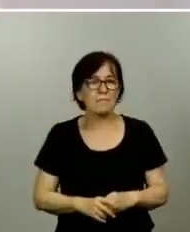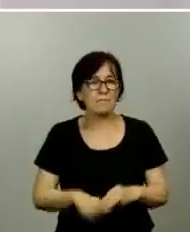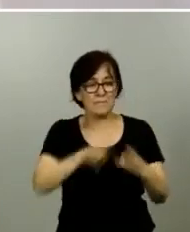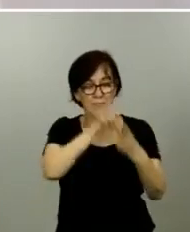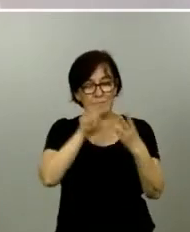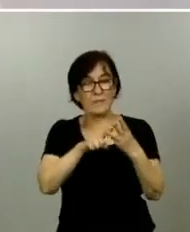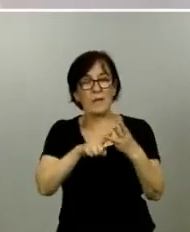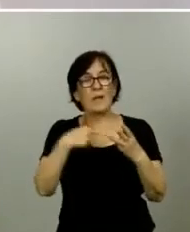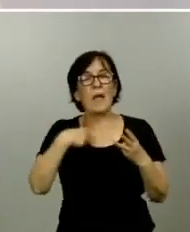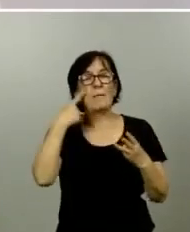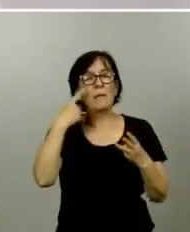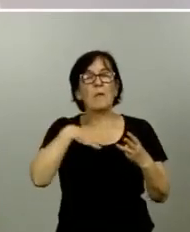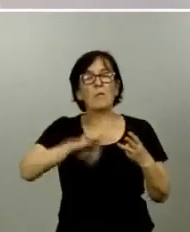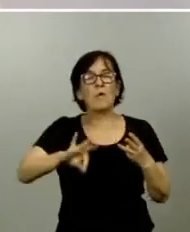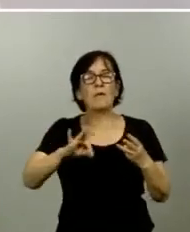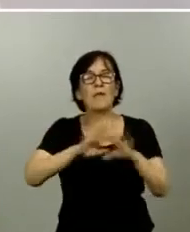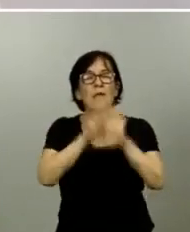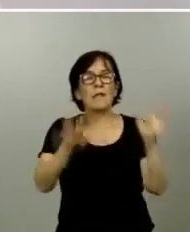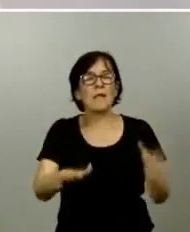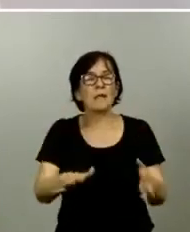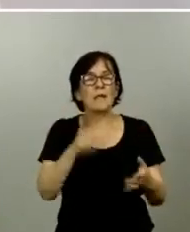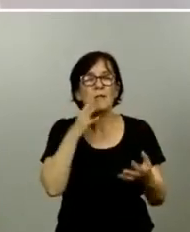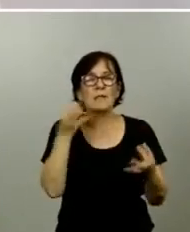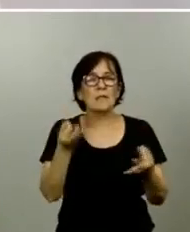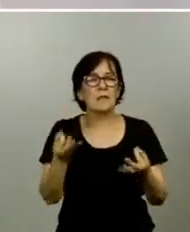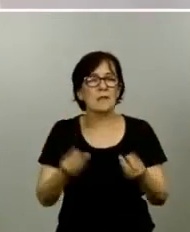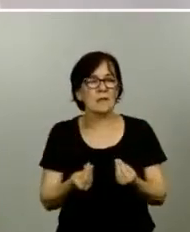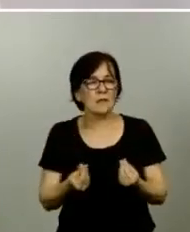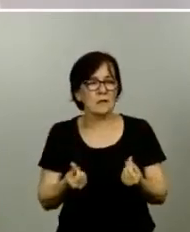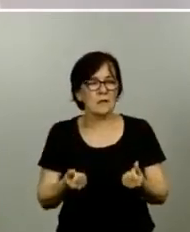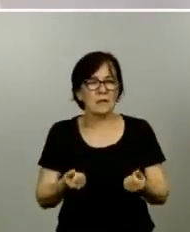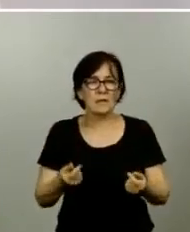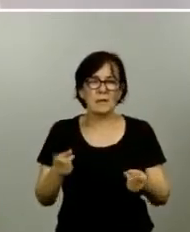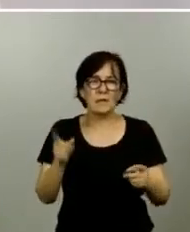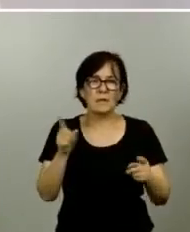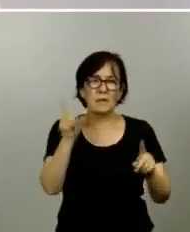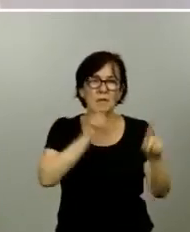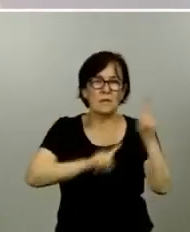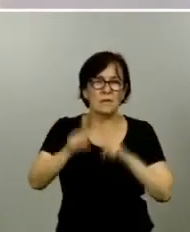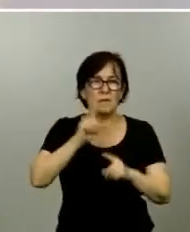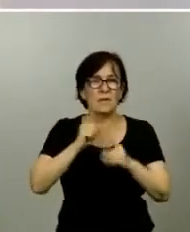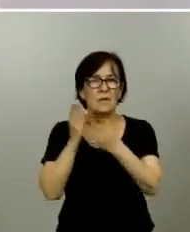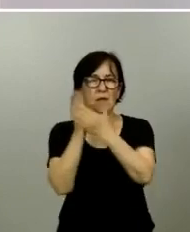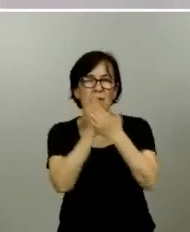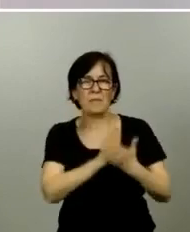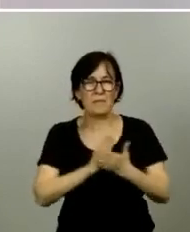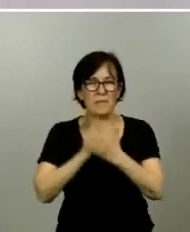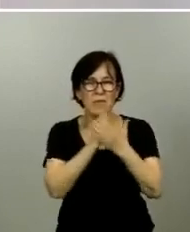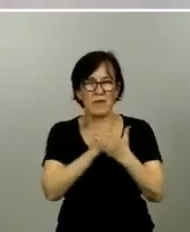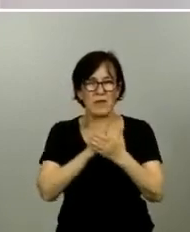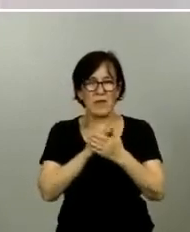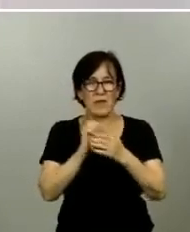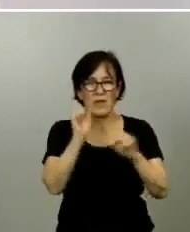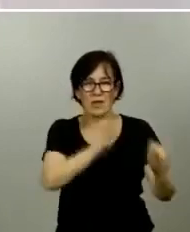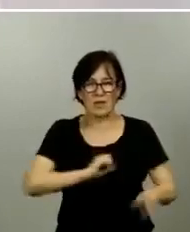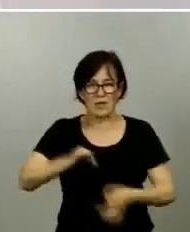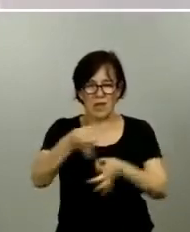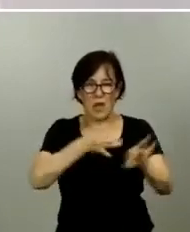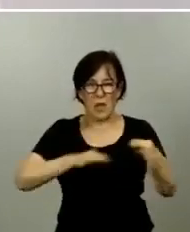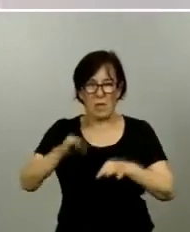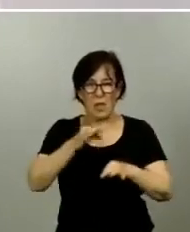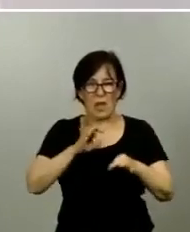ver si nos pueden aclarar qué pasa con esa polémica en torno a un estudio de cero prevalencia en la Comunidad de Madrid creo que en concreto